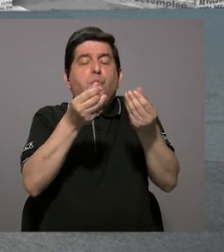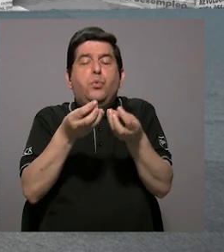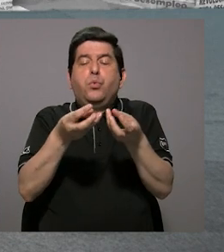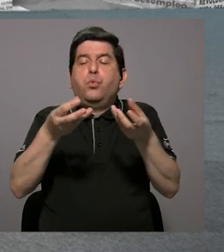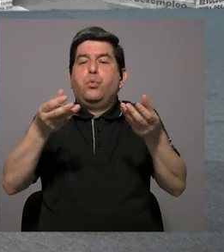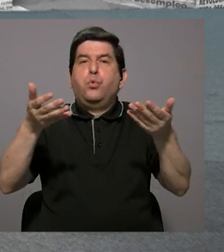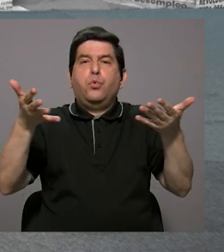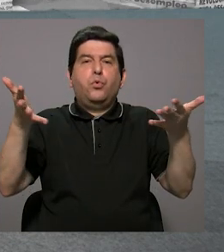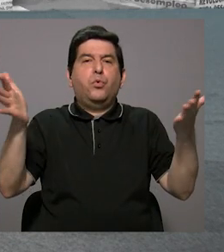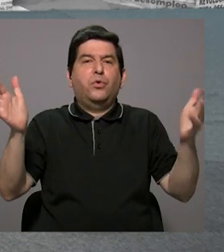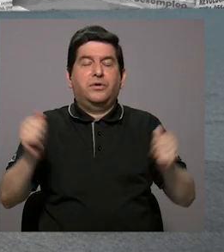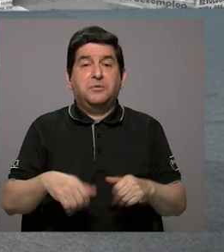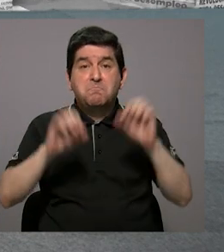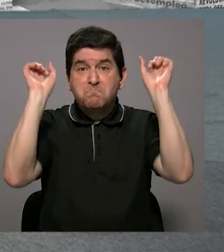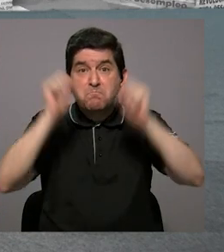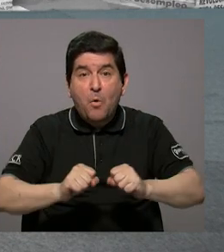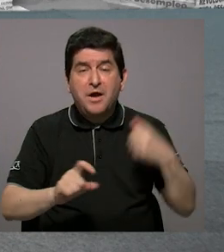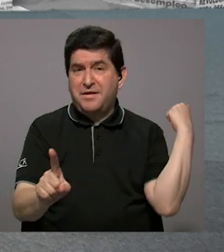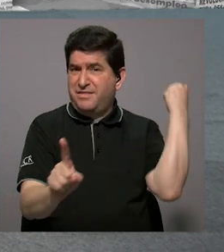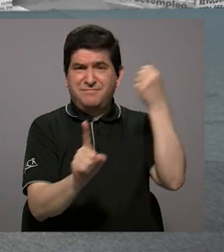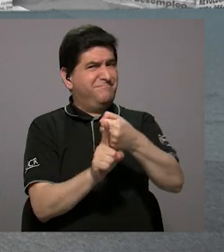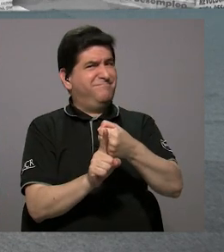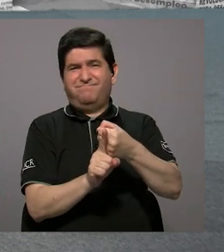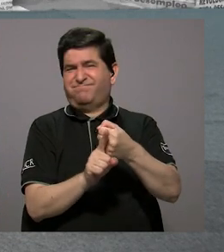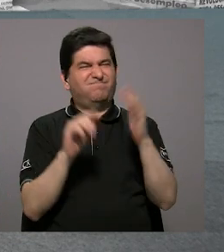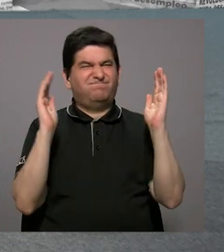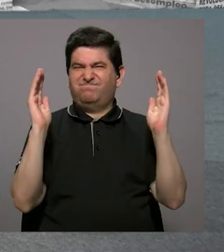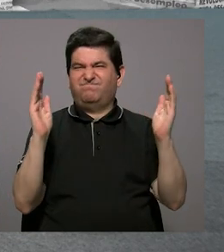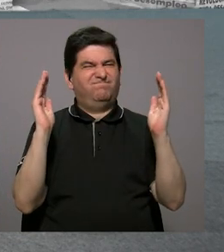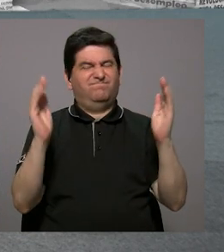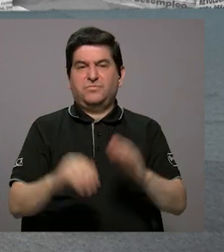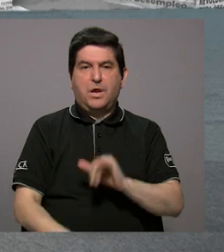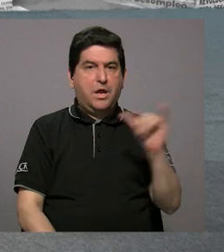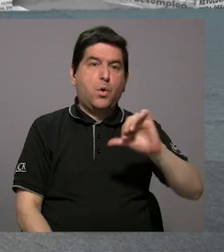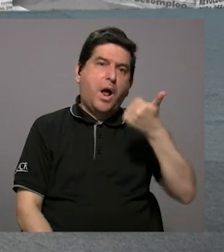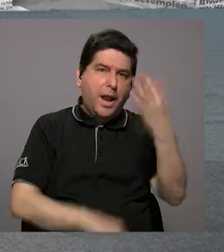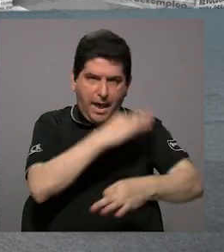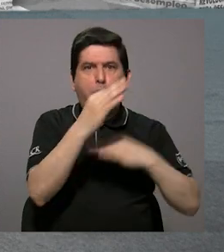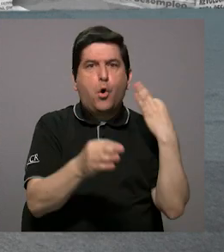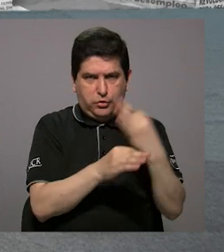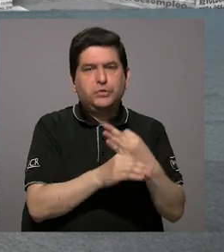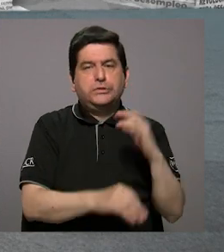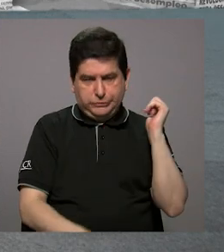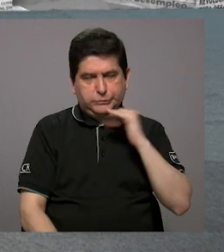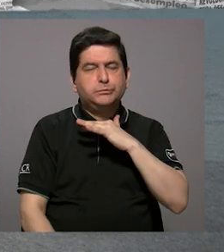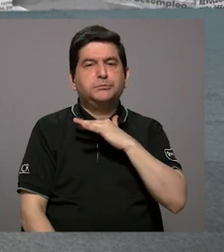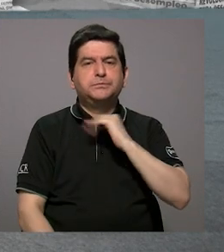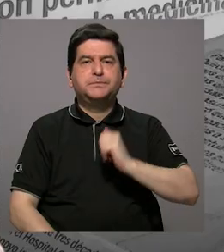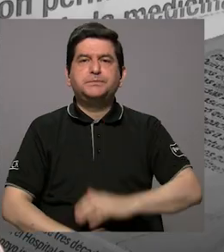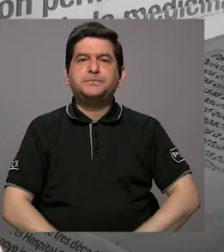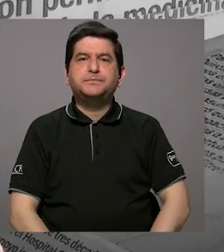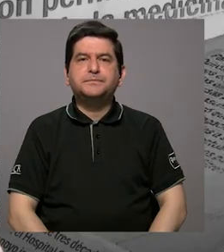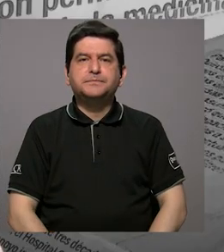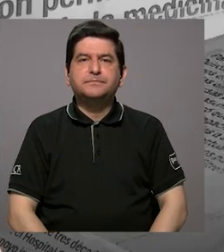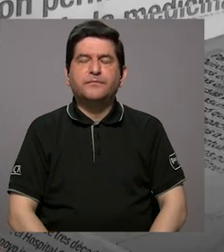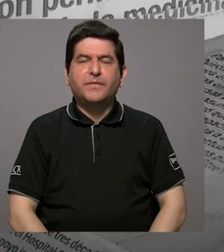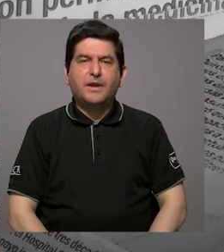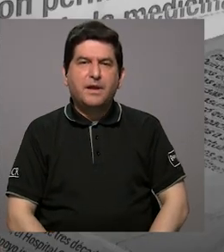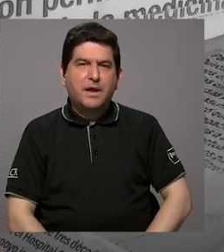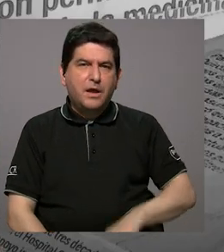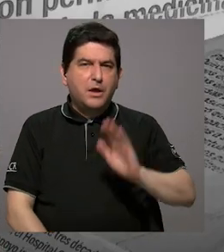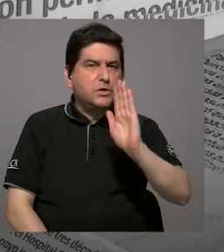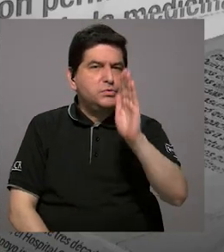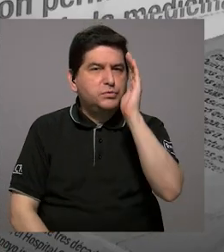van disipando. Entonces, puede hacer que el impacto no sea tan grande como con otro tipo de contaminaciones. Dentro del